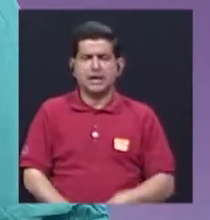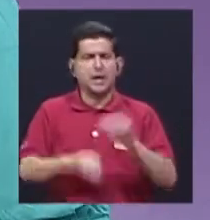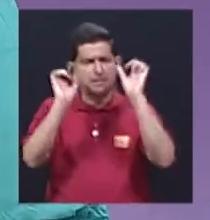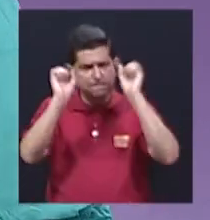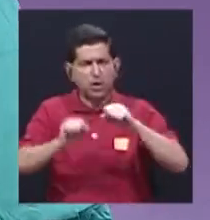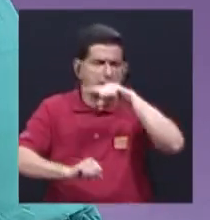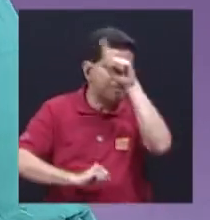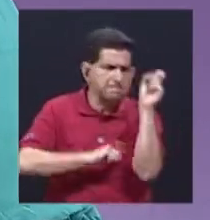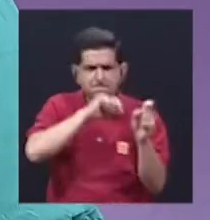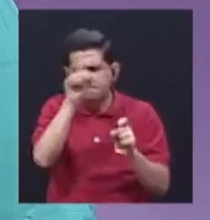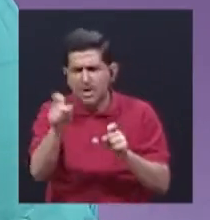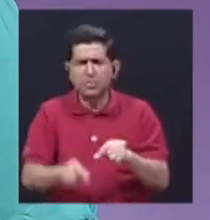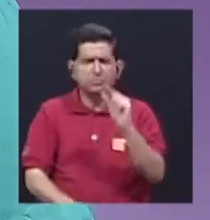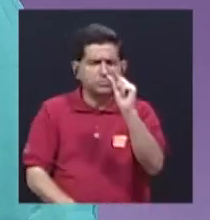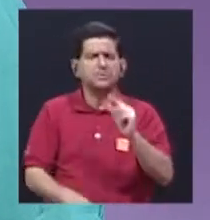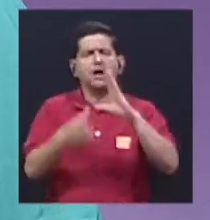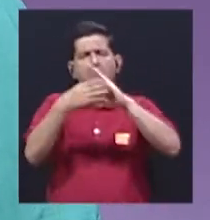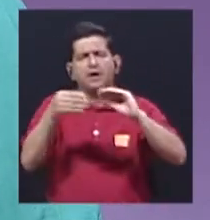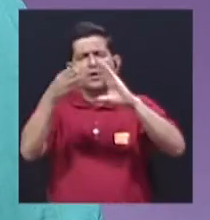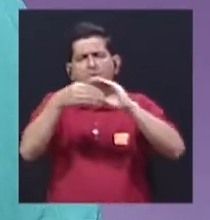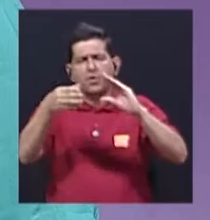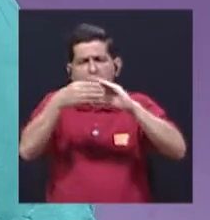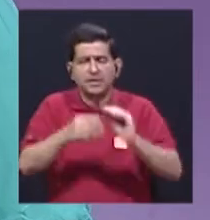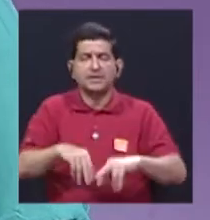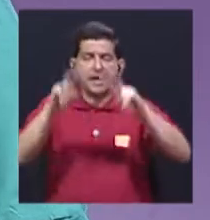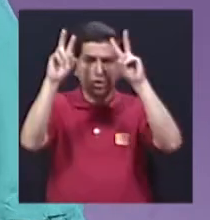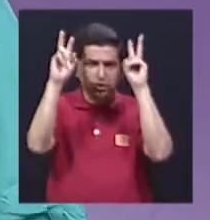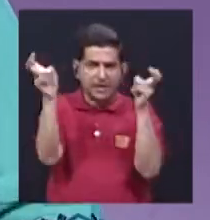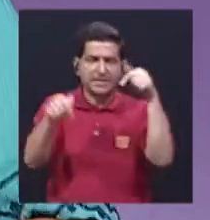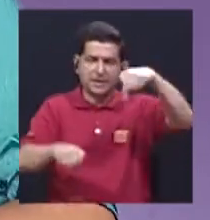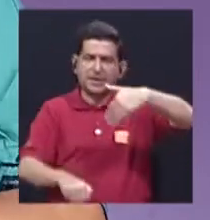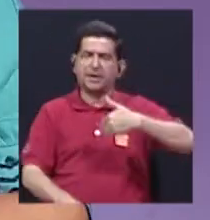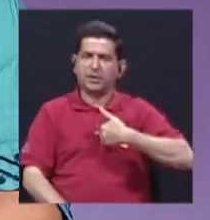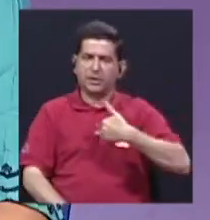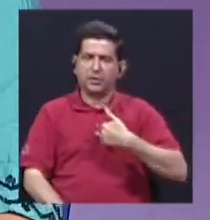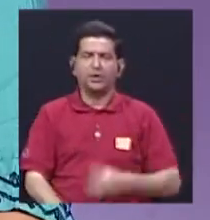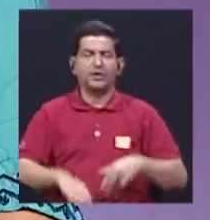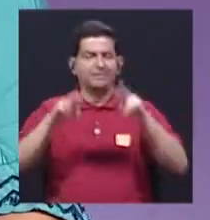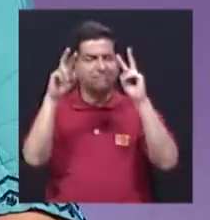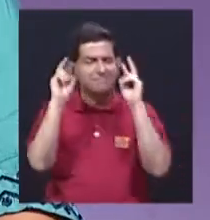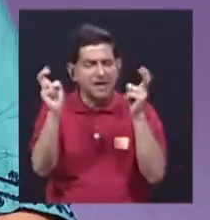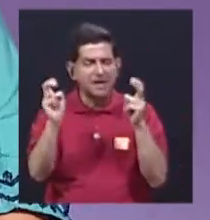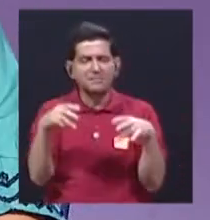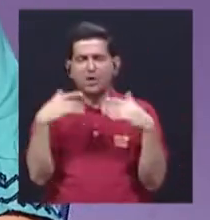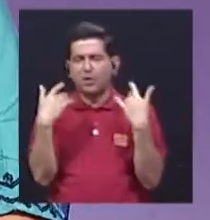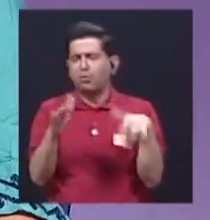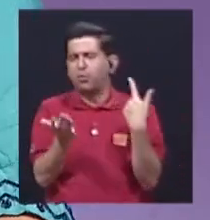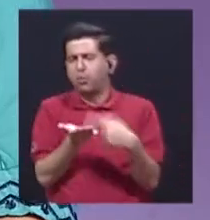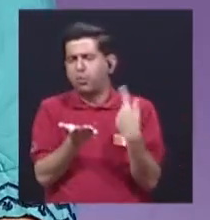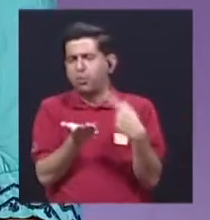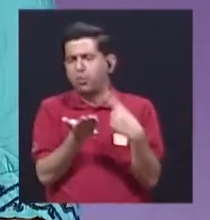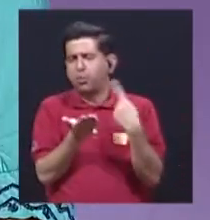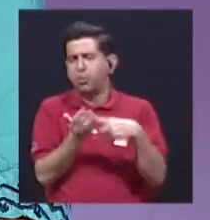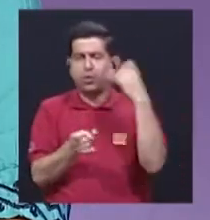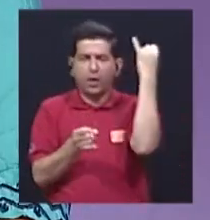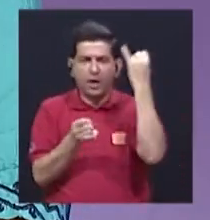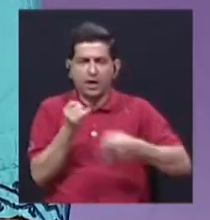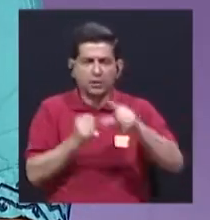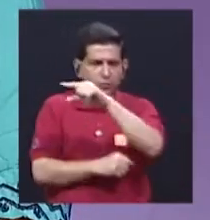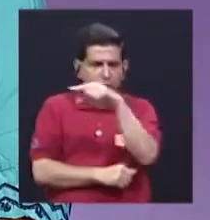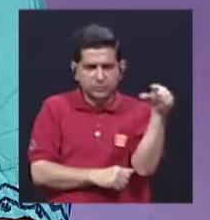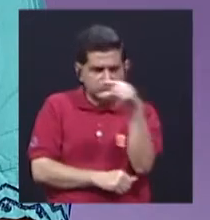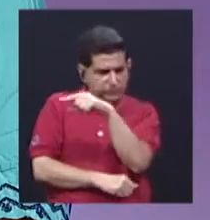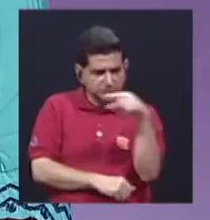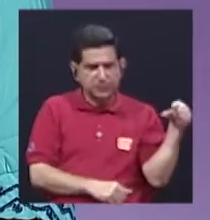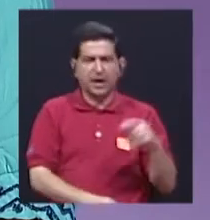hacer preguntas breves, comentarios breves sobre el tema de hoy. Un tema que ha desatado una polémica en las últimas semanas,